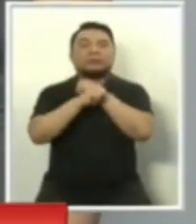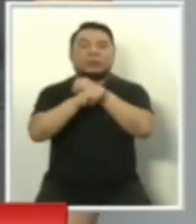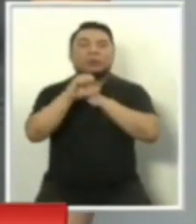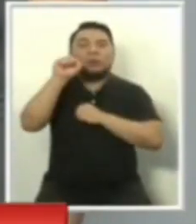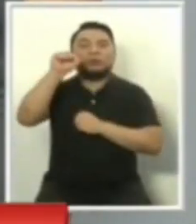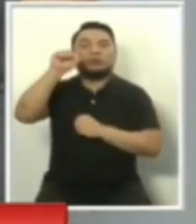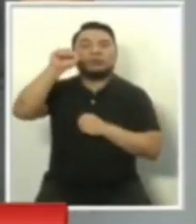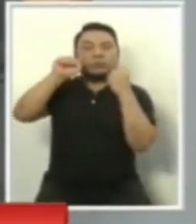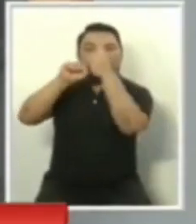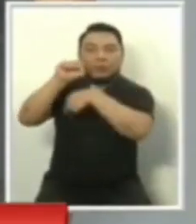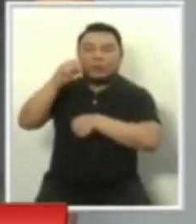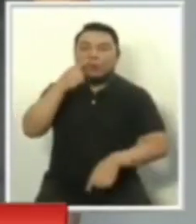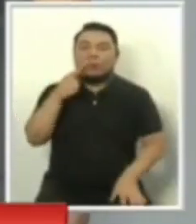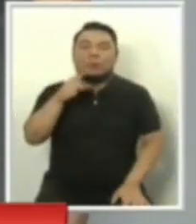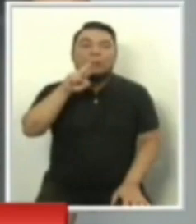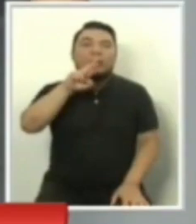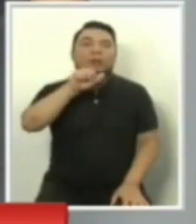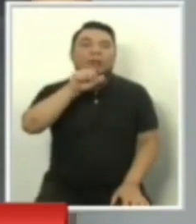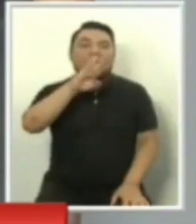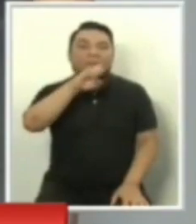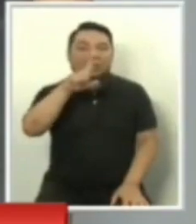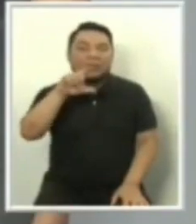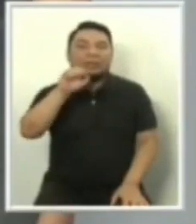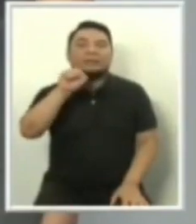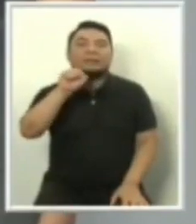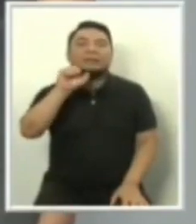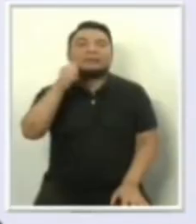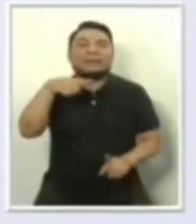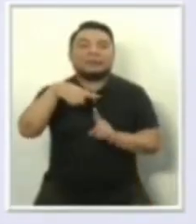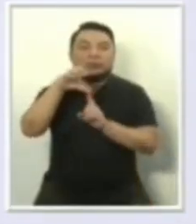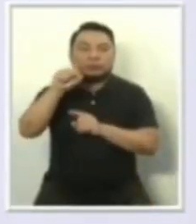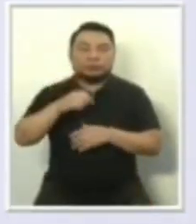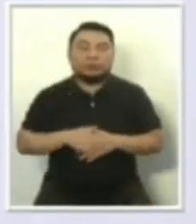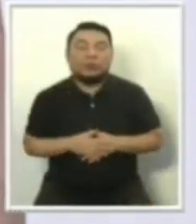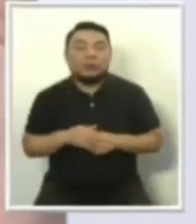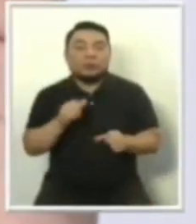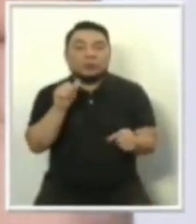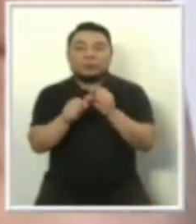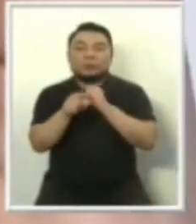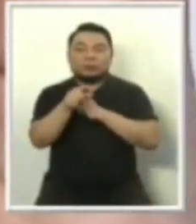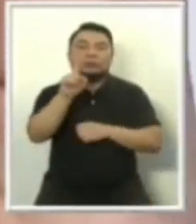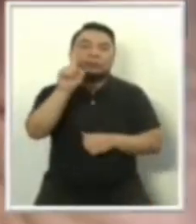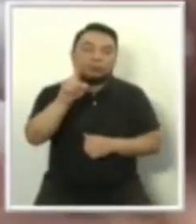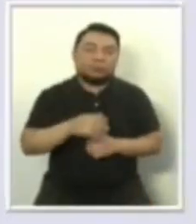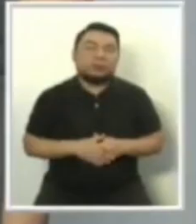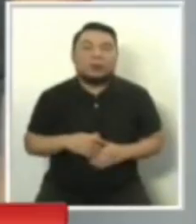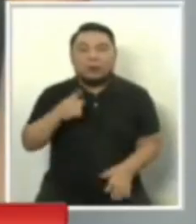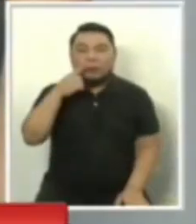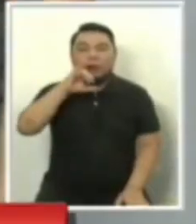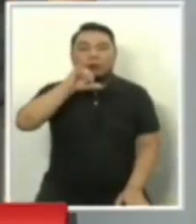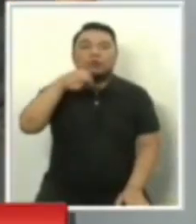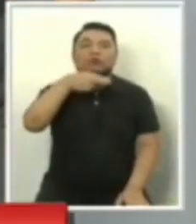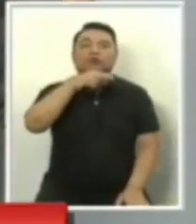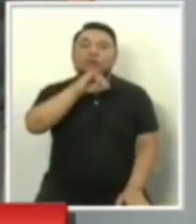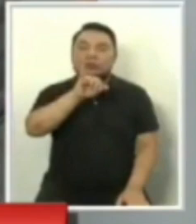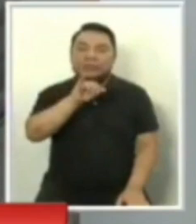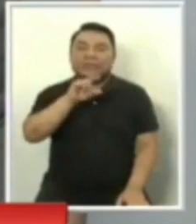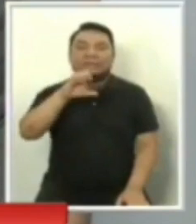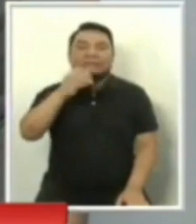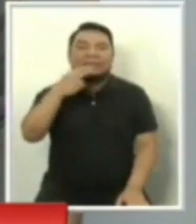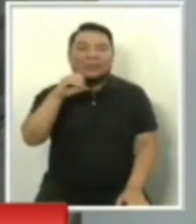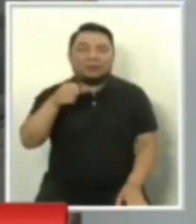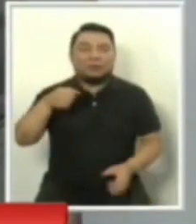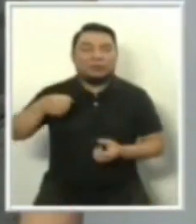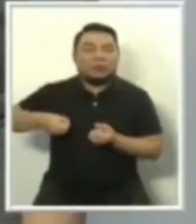Rafael Santos. Y el número 1, Yoni Lescano, cierra entonces las